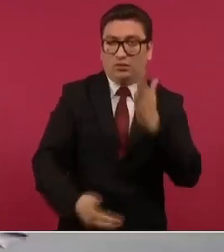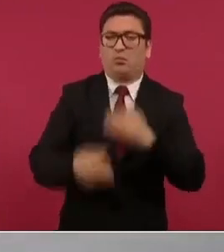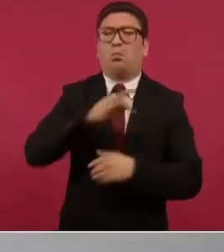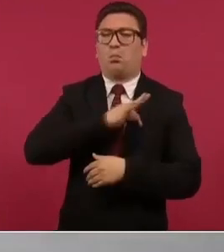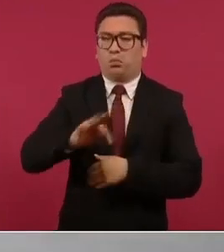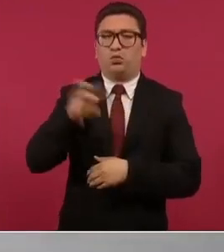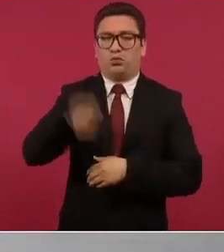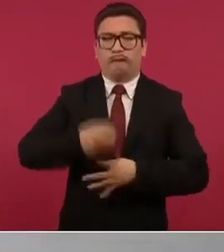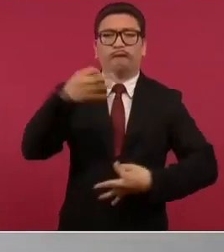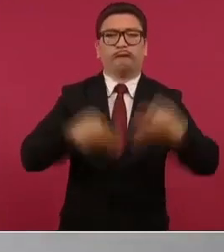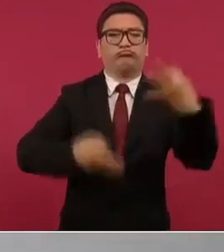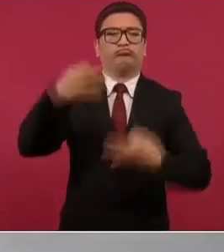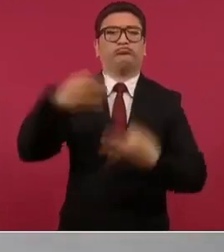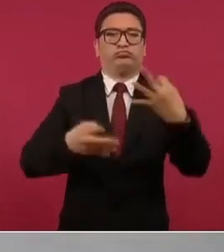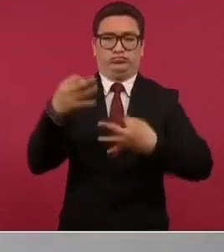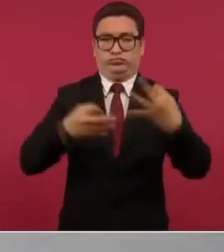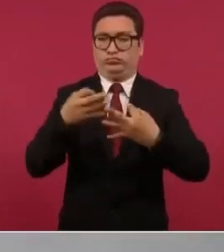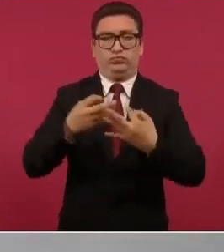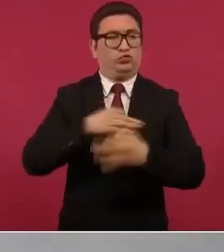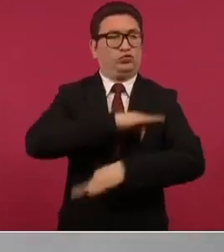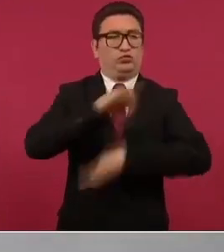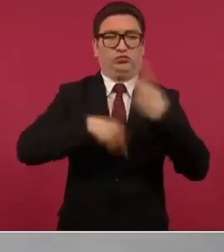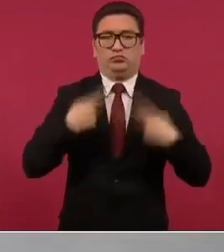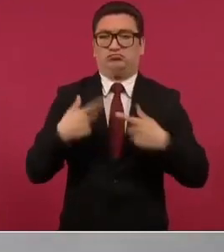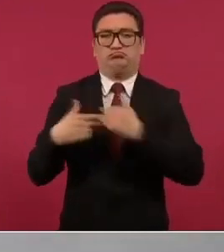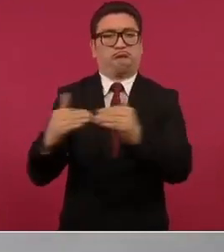cualquier otro ciudadano